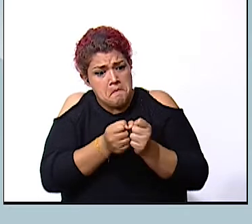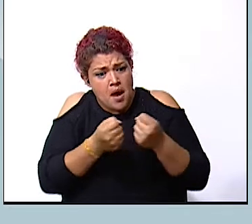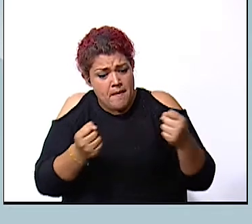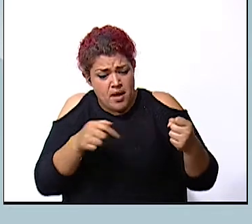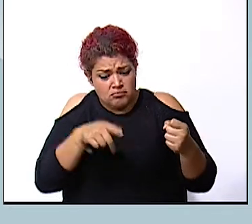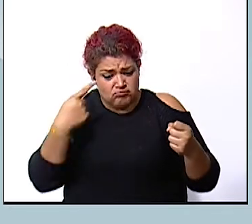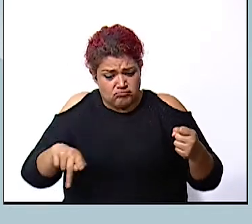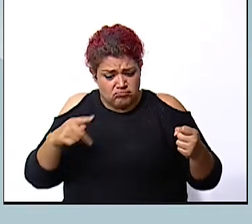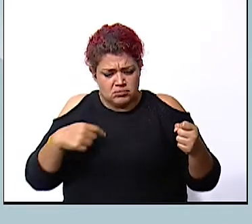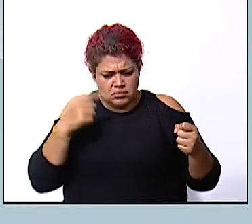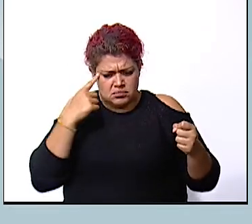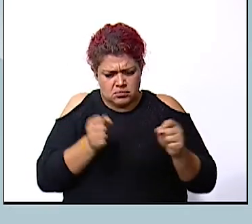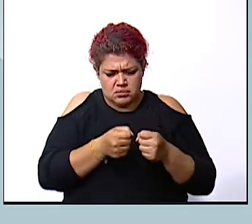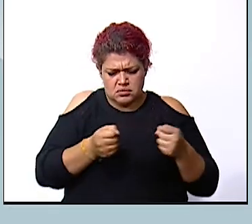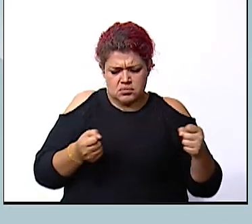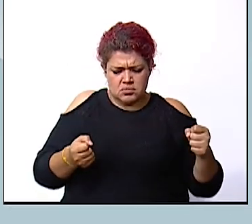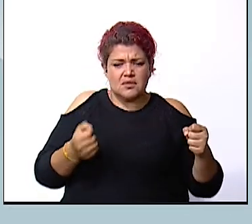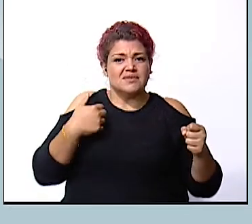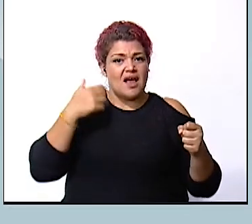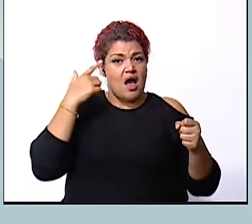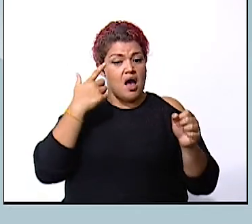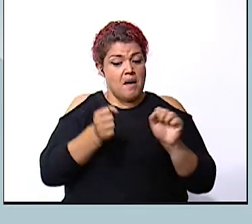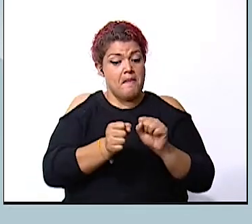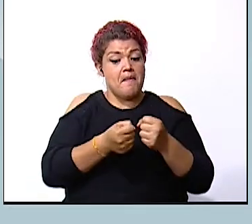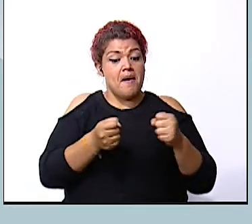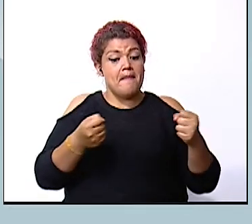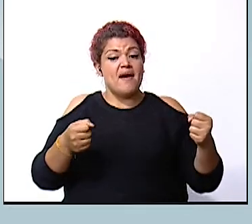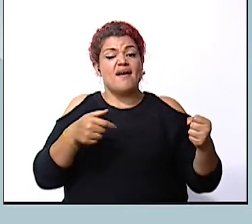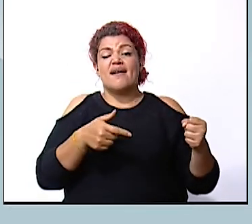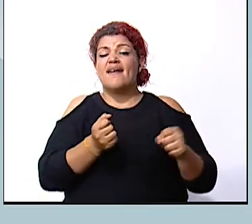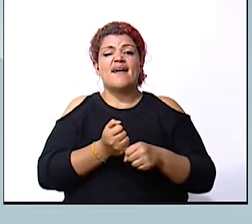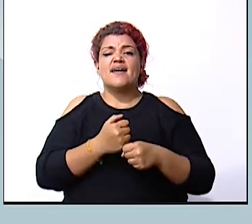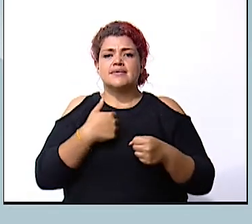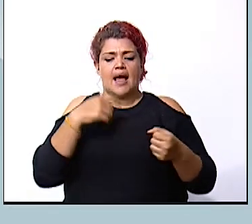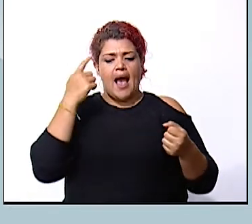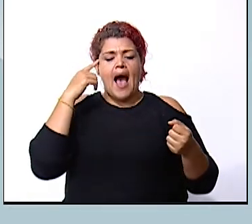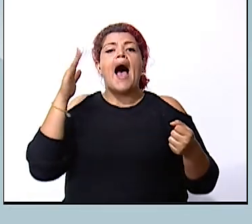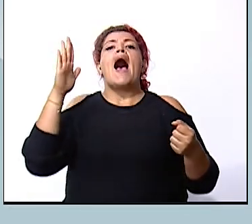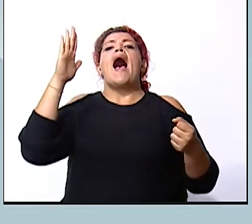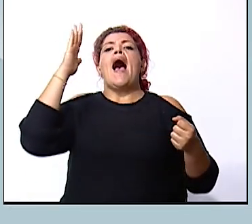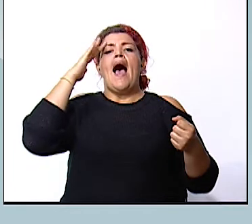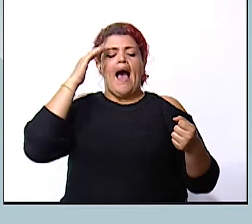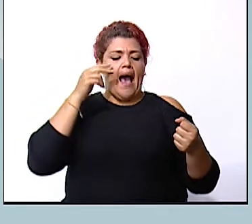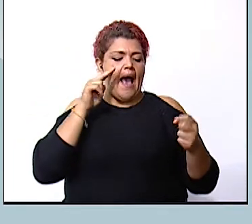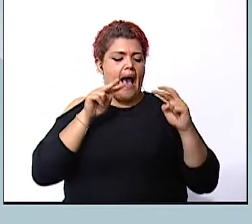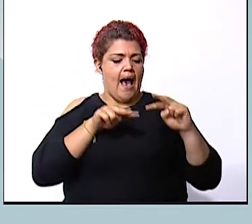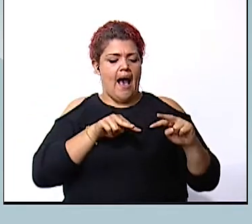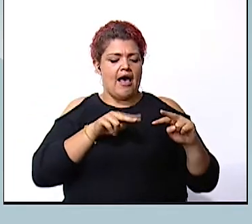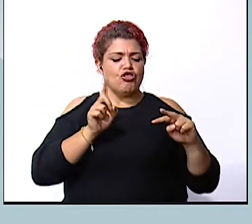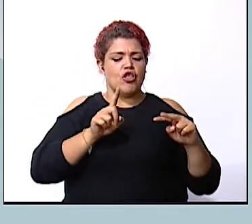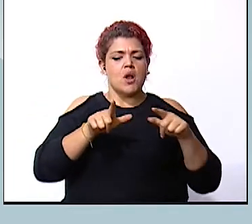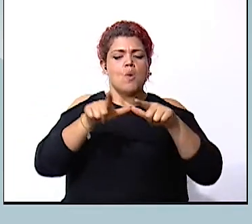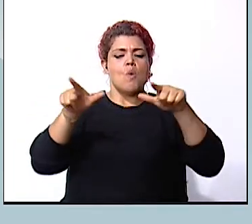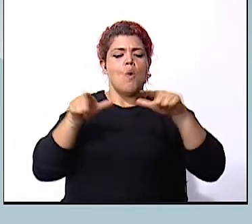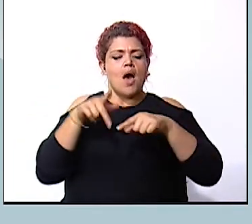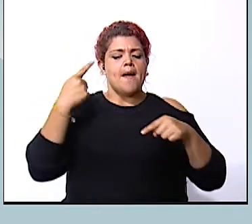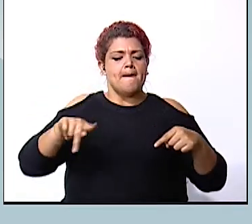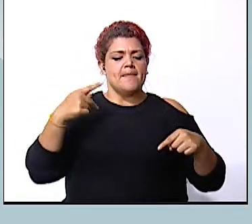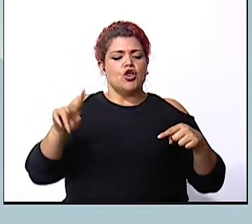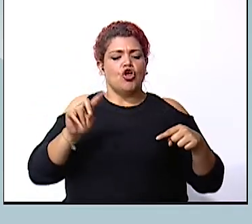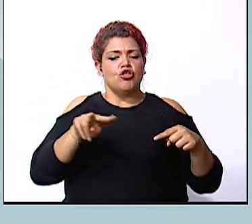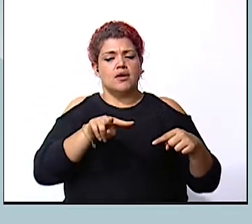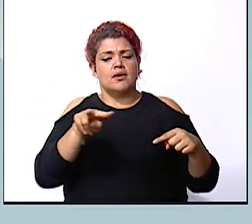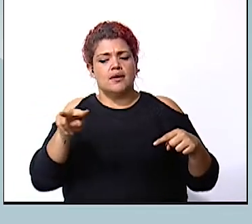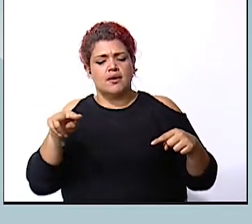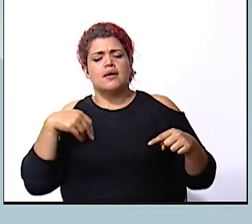riesgo si tenemos un mapa ¿qué va a ser el mapa? nos va a permitir ver qué zonas son de amenaza y si